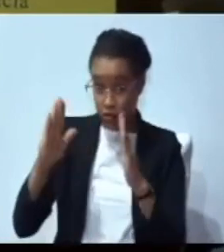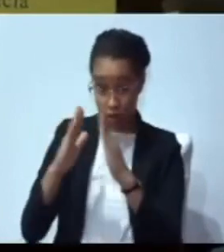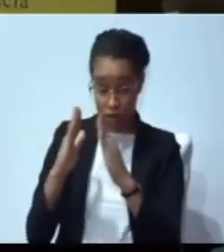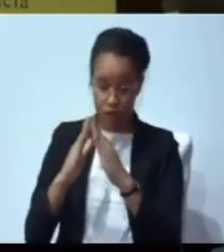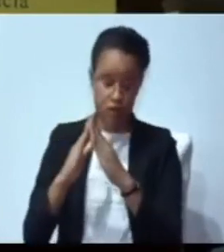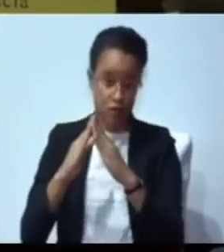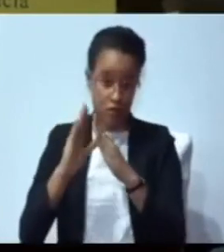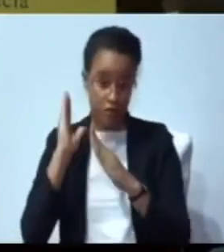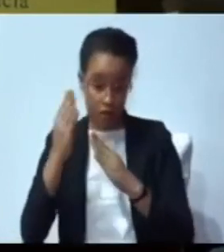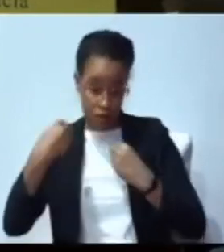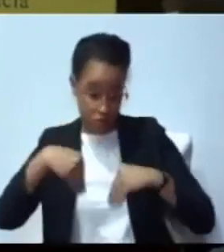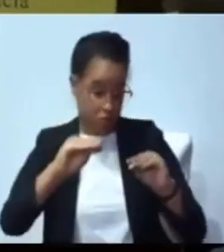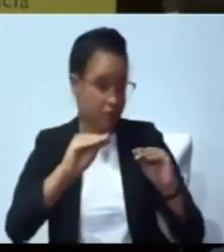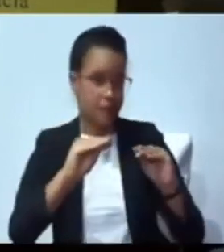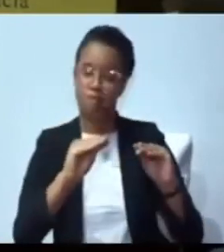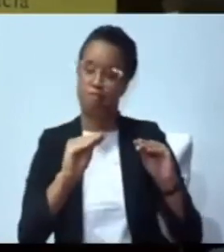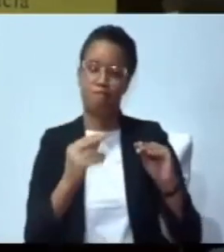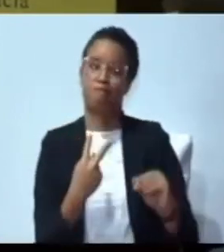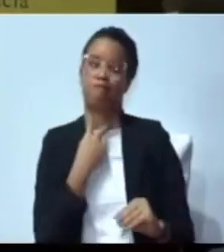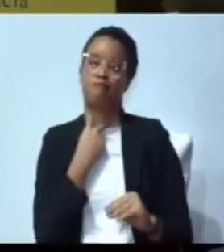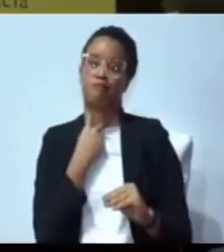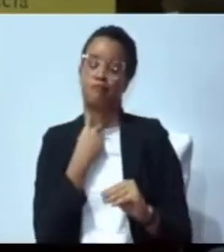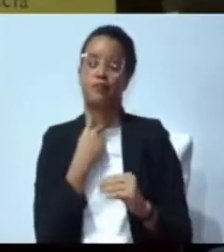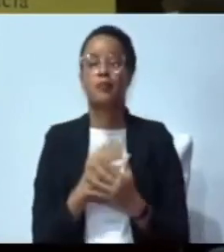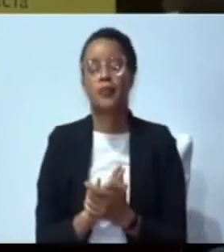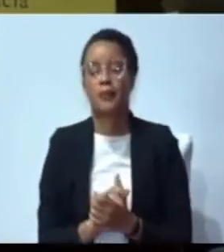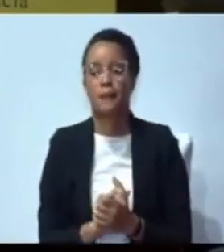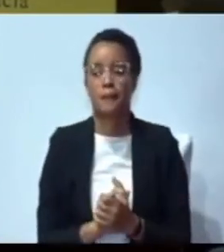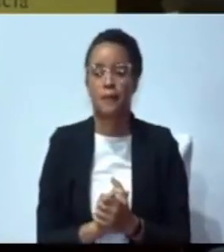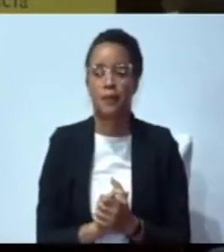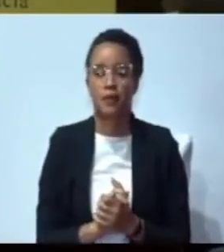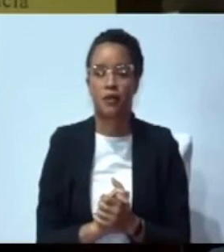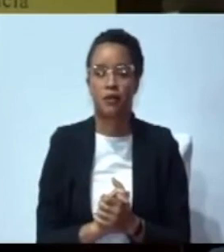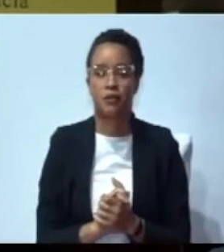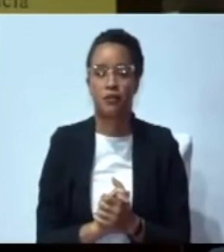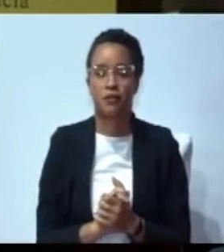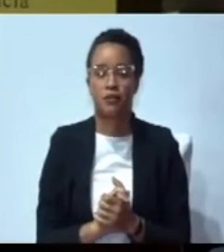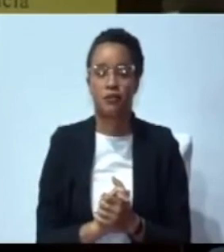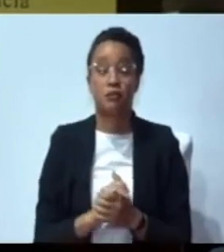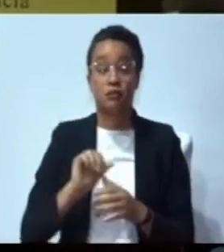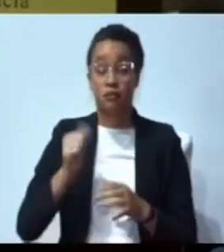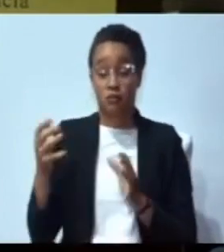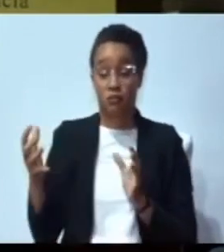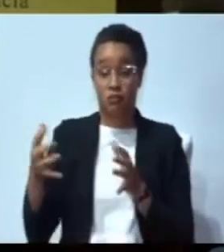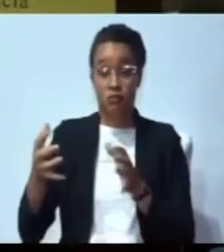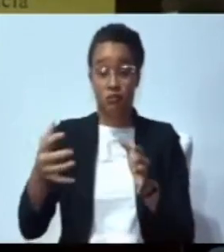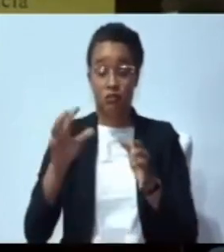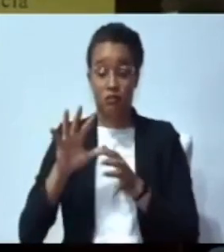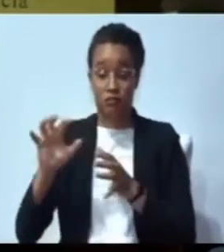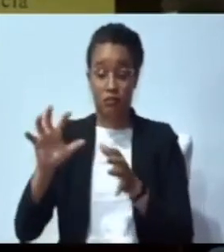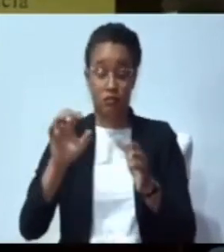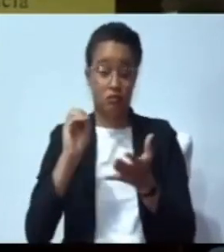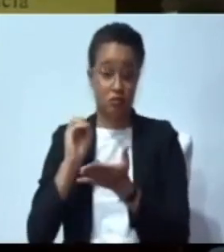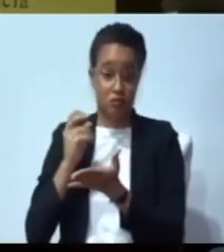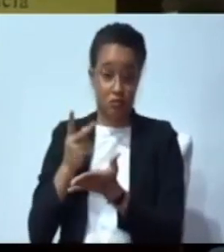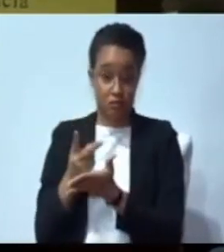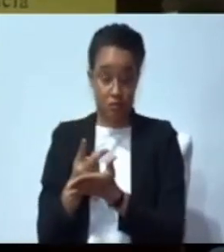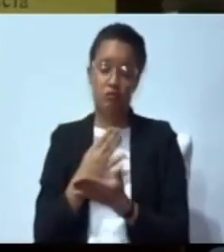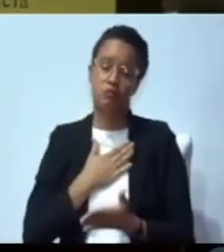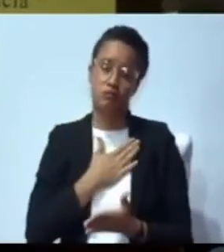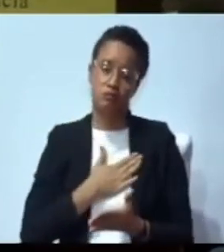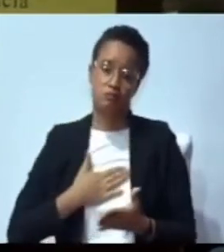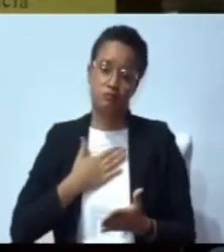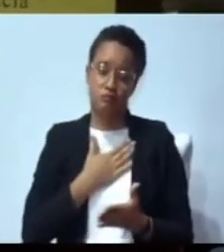que en el día de hoy, tal cual lo han hecho en los demás grupos de 500, la aprobación favorable de